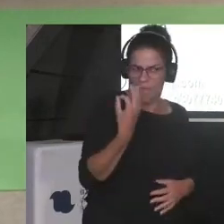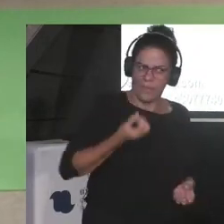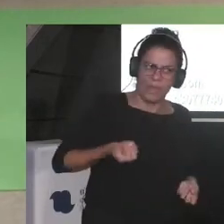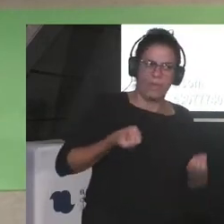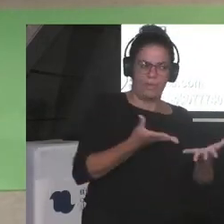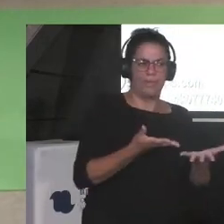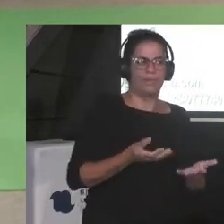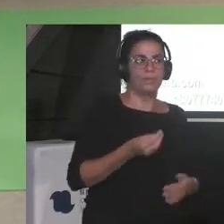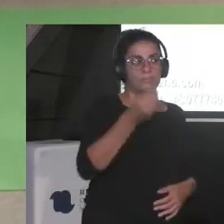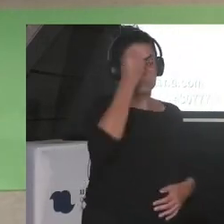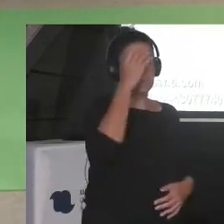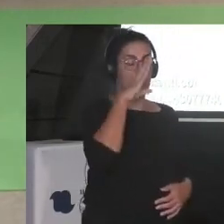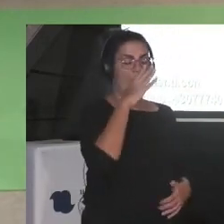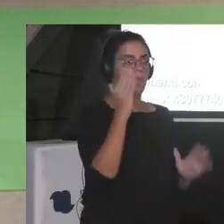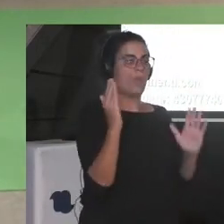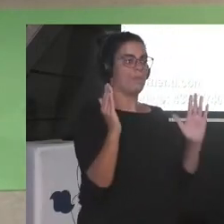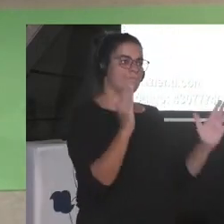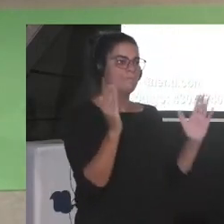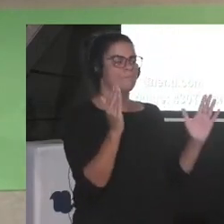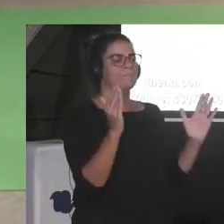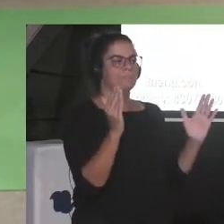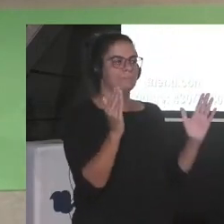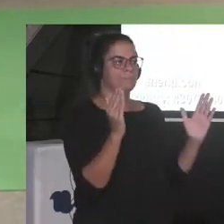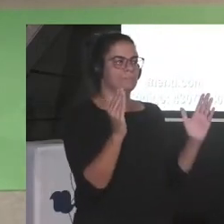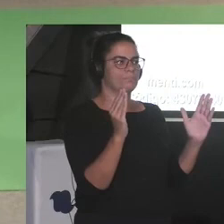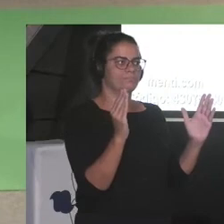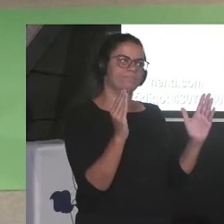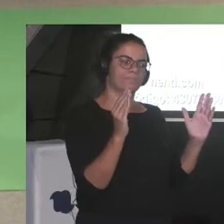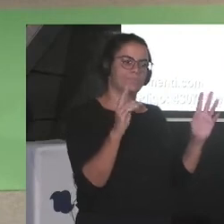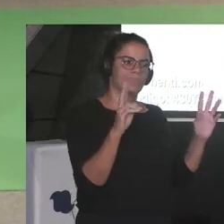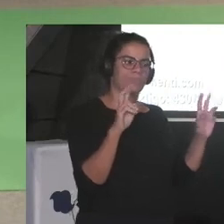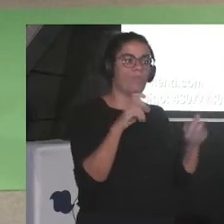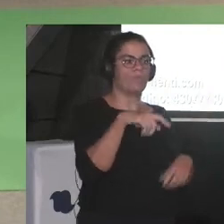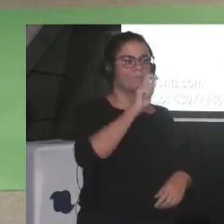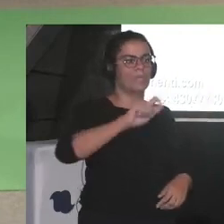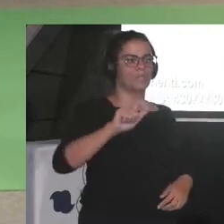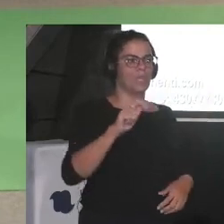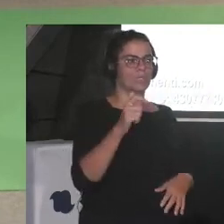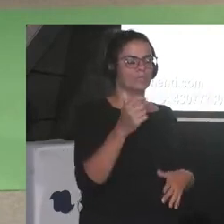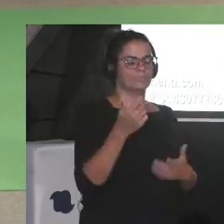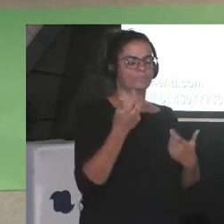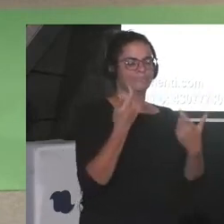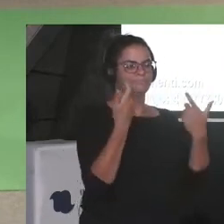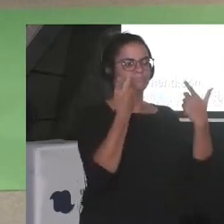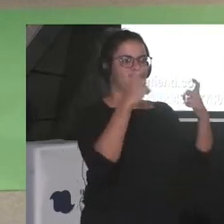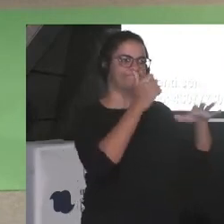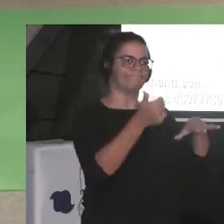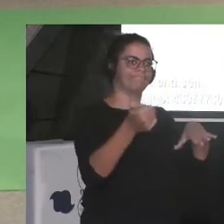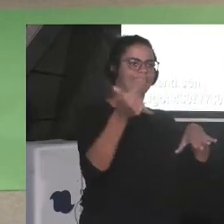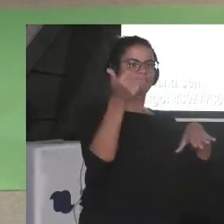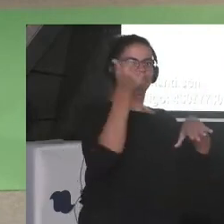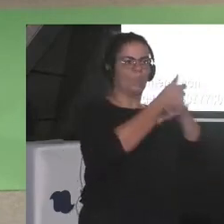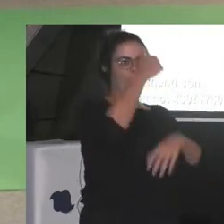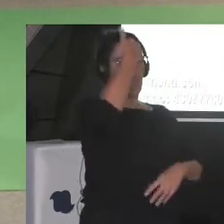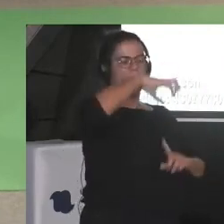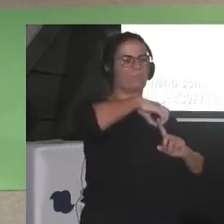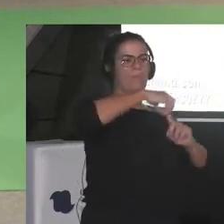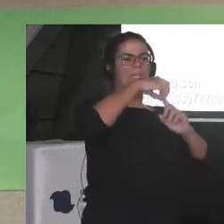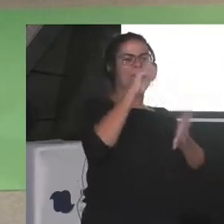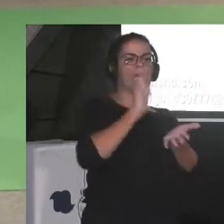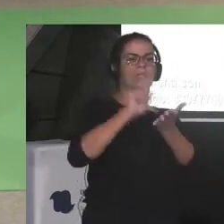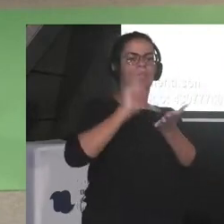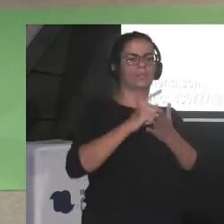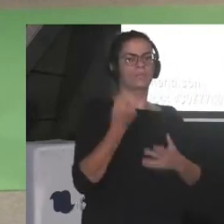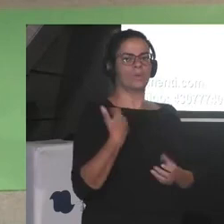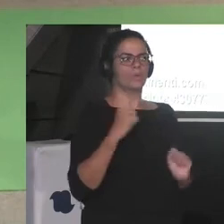un nuevo momento que está poniendo también como los nervios de punta a los elitistas patriarcas de la literatura que cualquiera podemos hacer